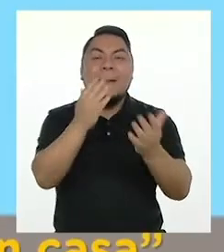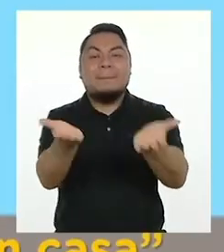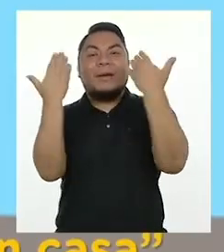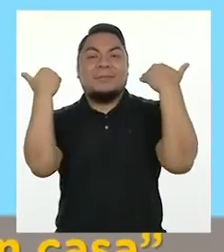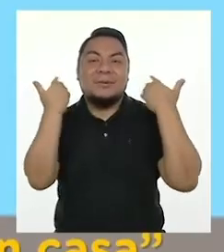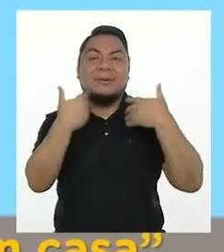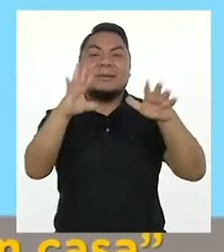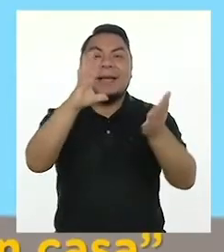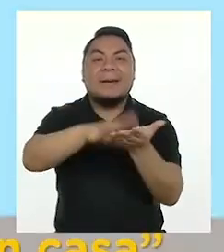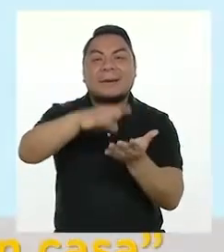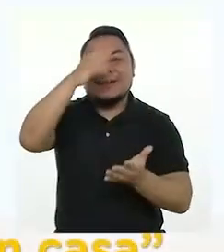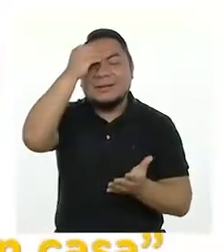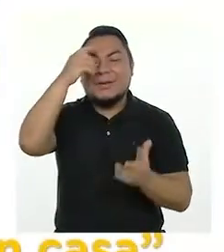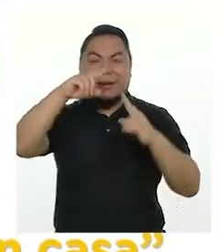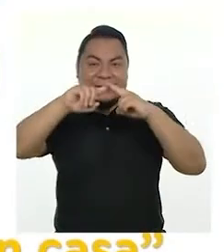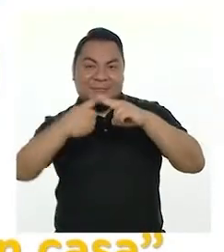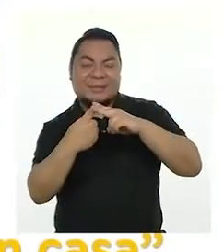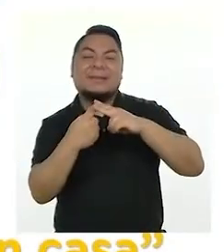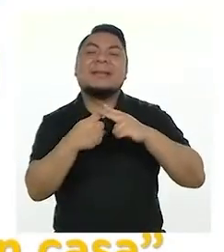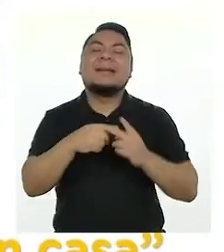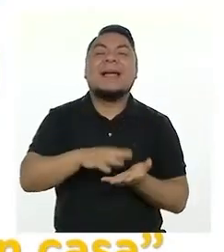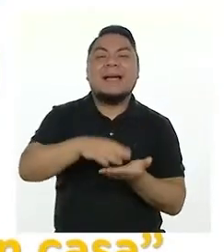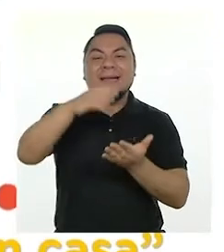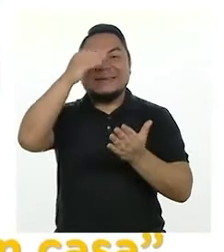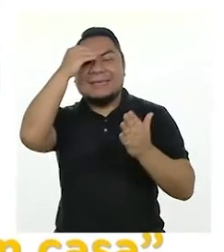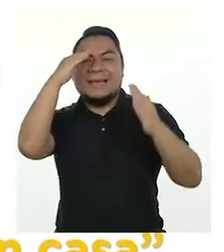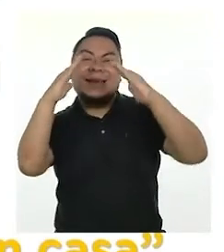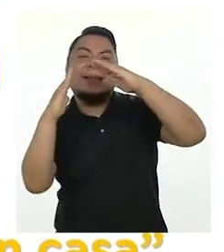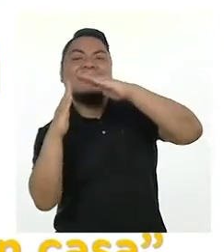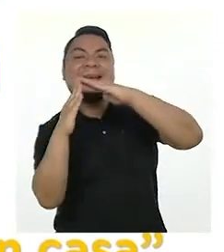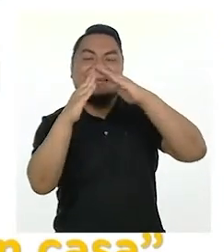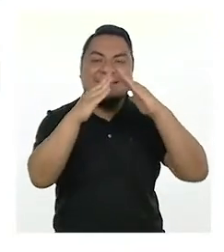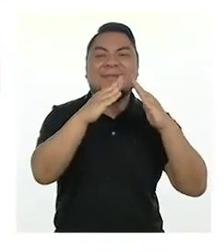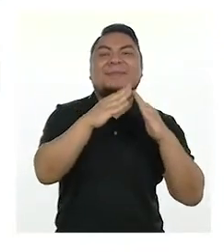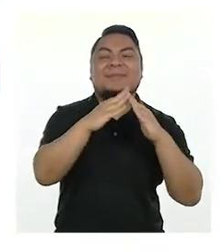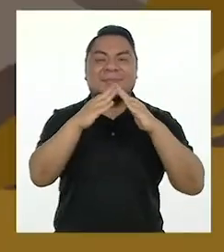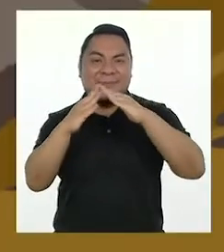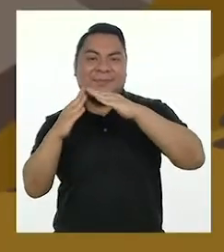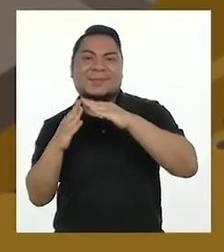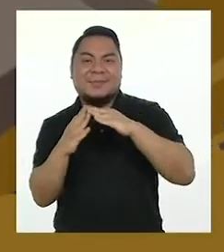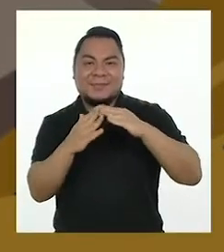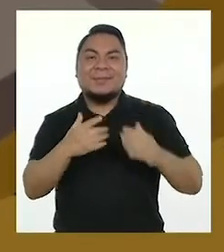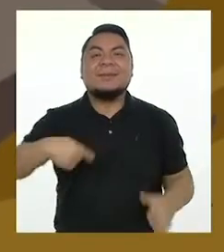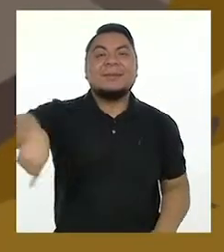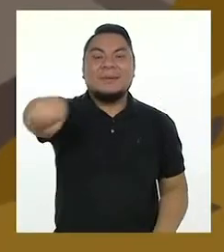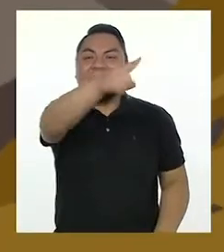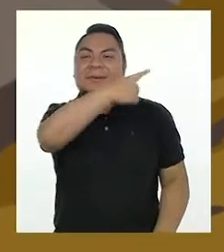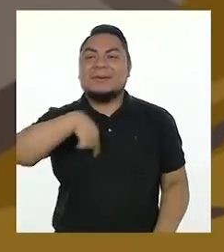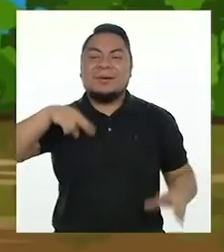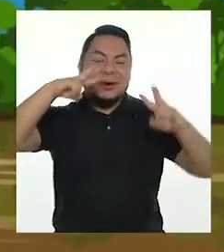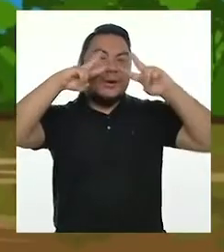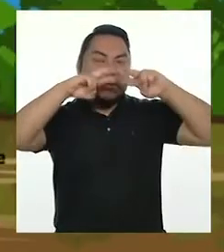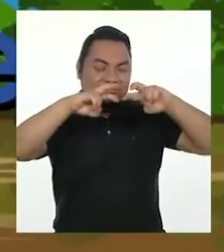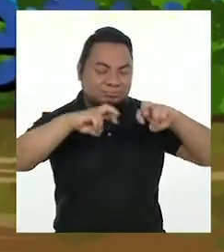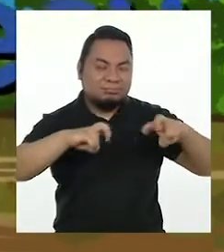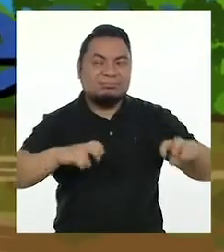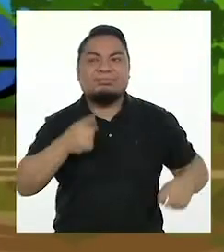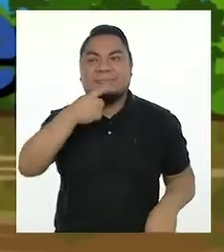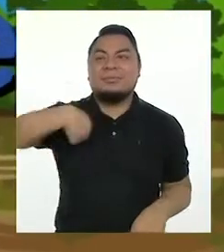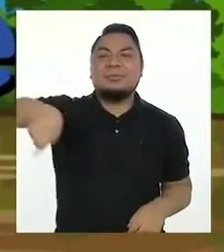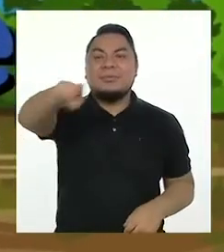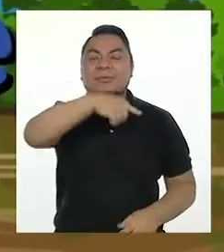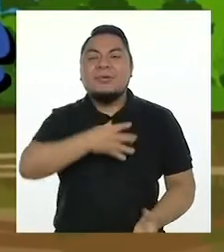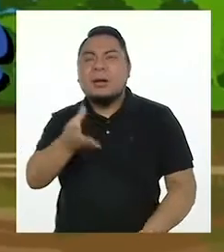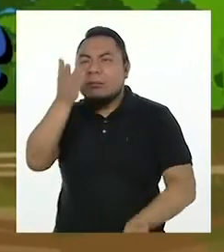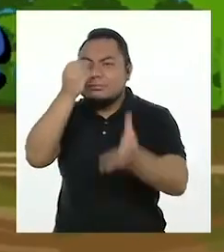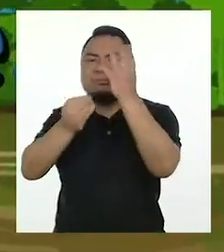Vamos, ya empezó Aprendo en Casa Y allá, Natán